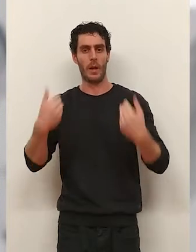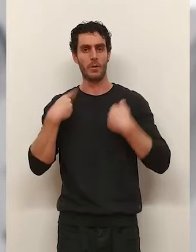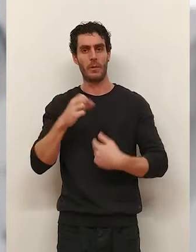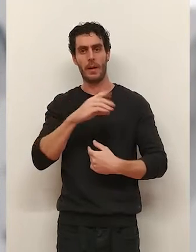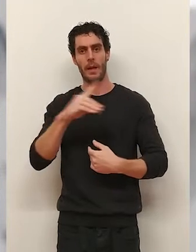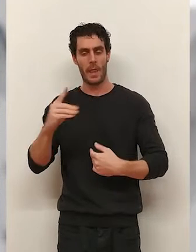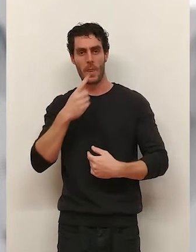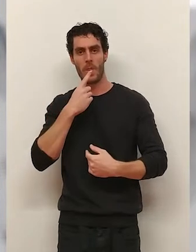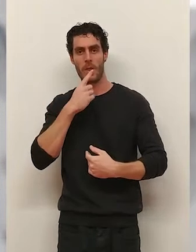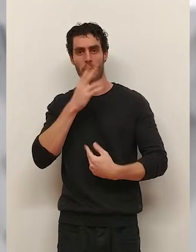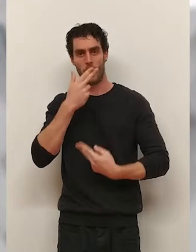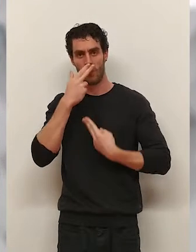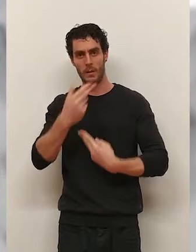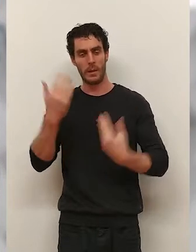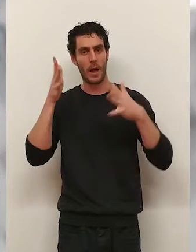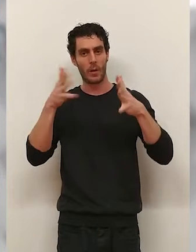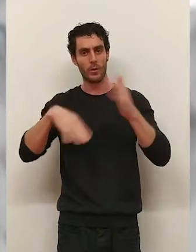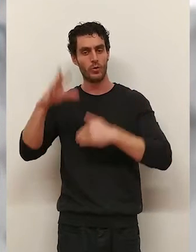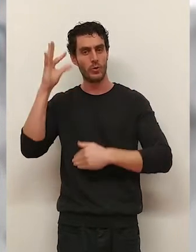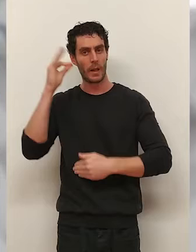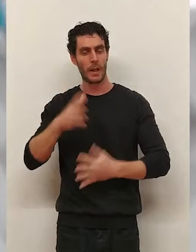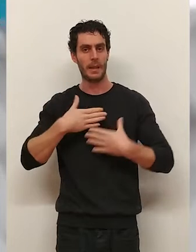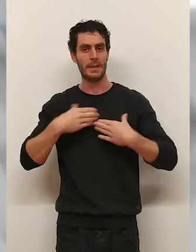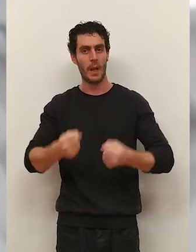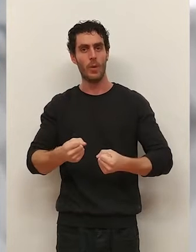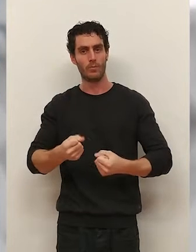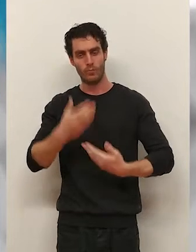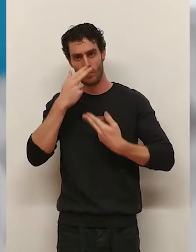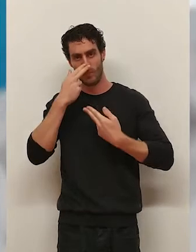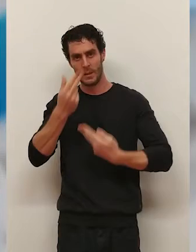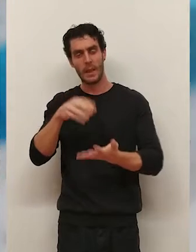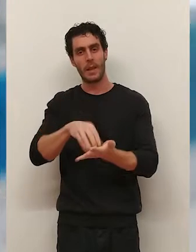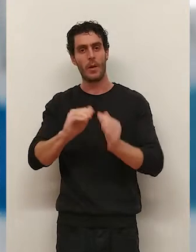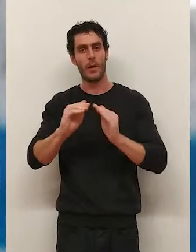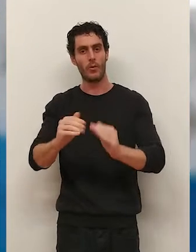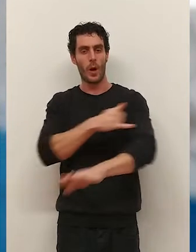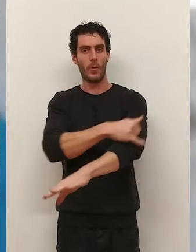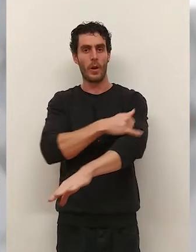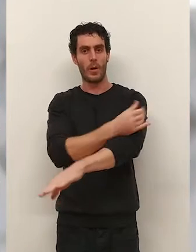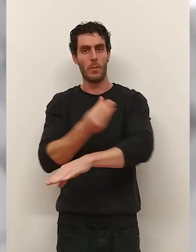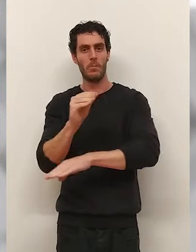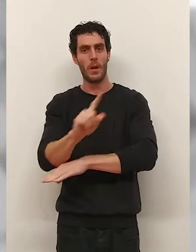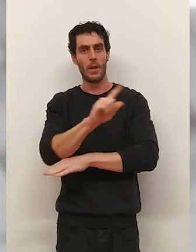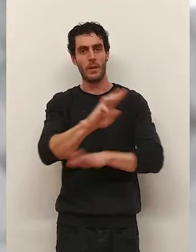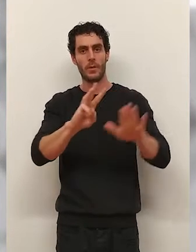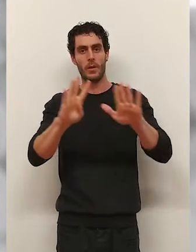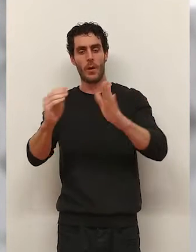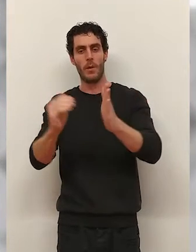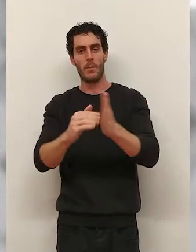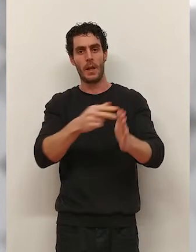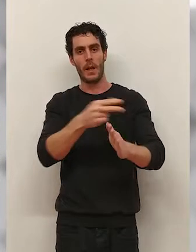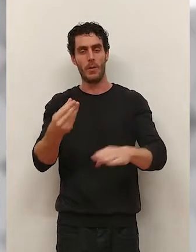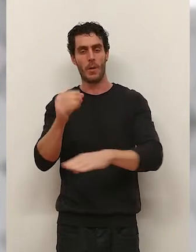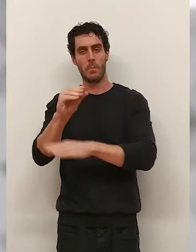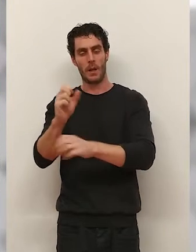hoy los responsables de Arad tras la visita que la consejera de Salud ha realizado a sus instalaciones. Y es que el gobierno regional apoya con 189.000